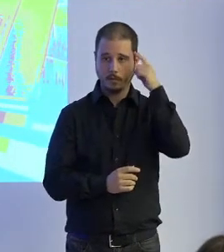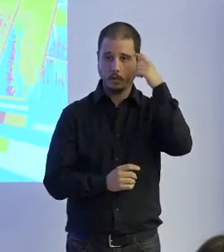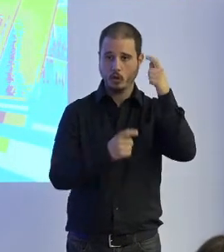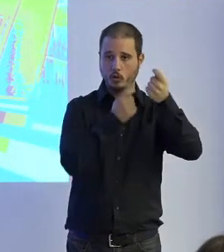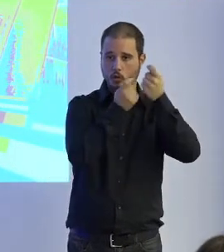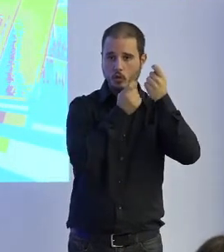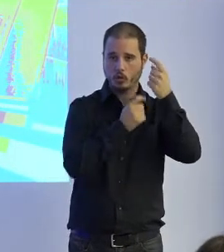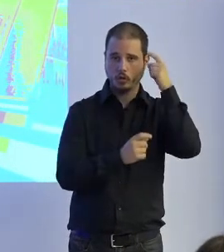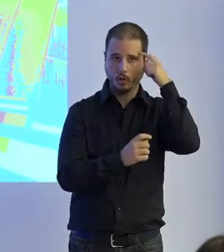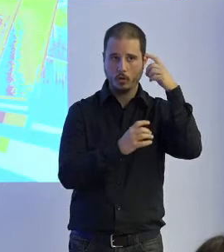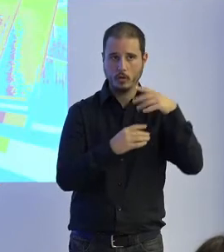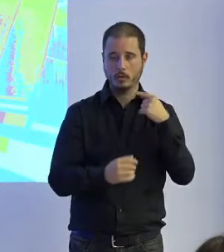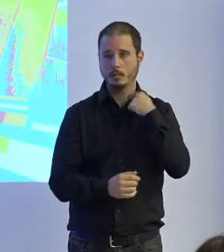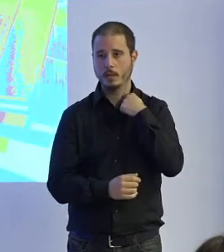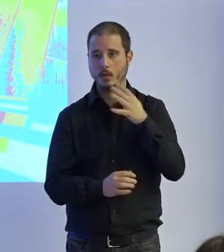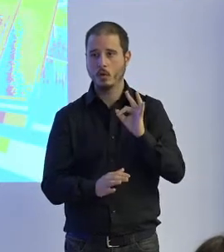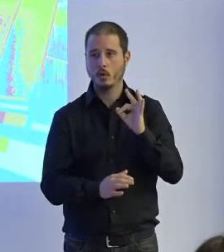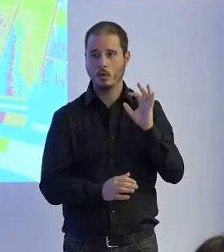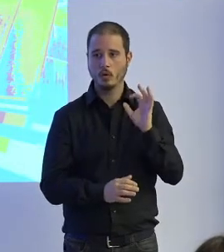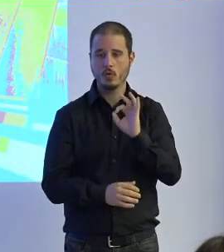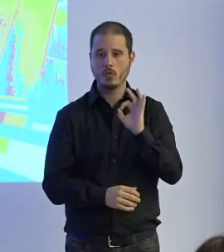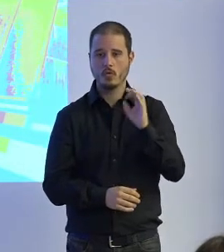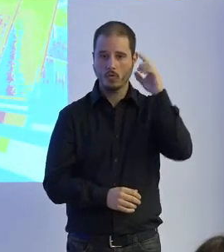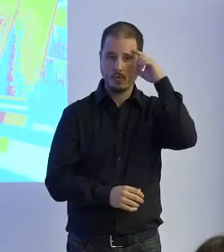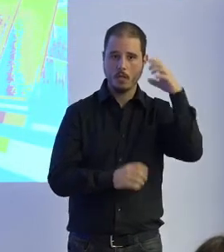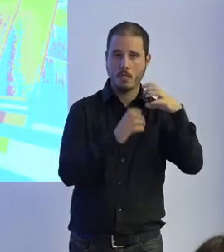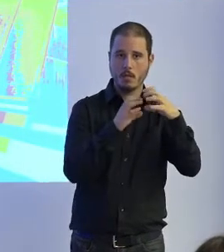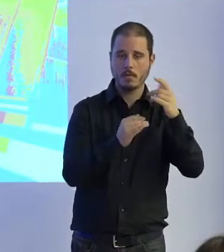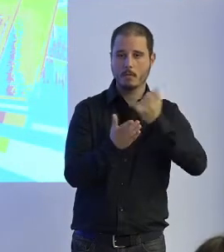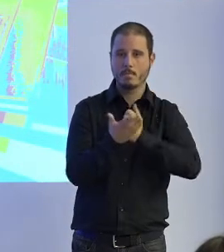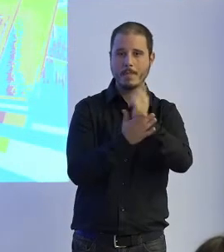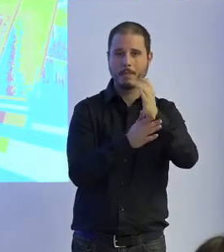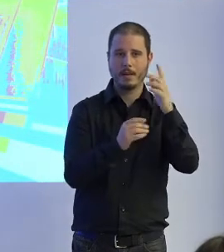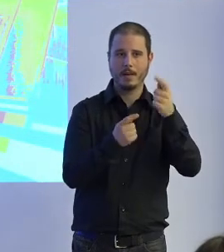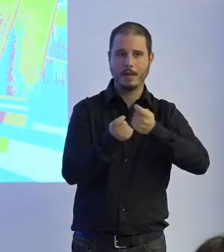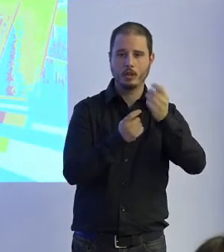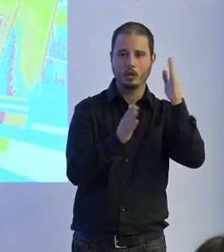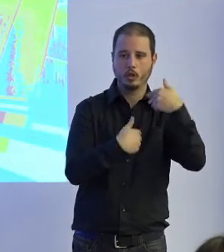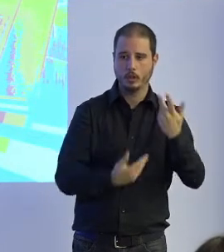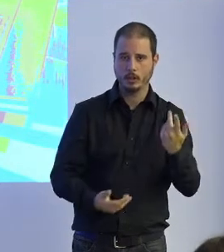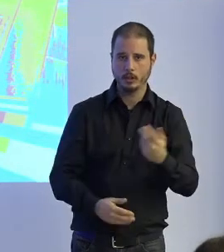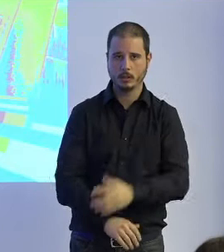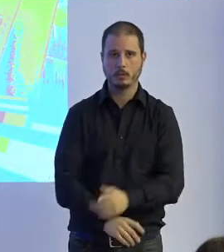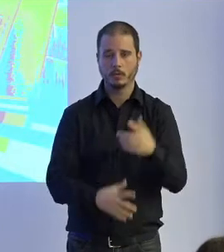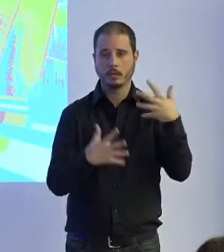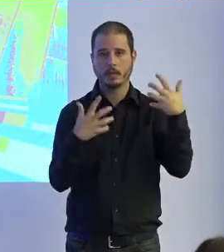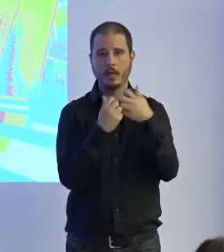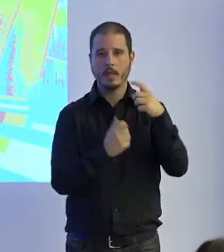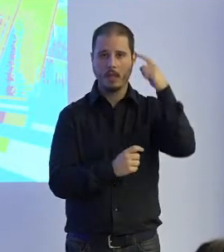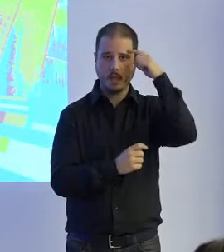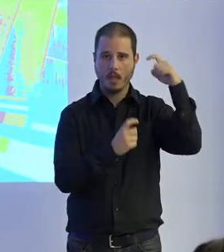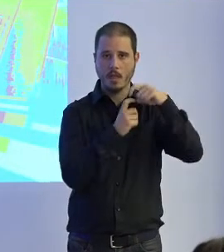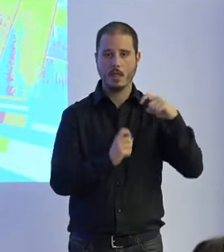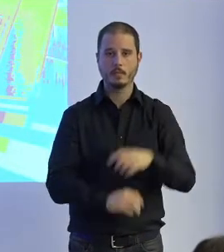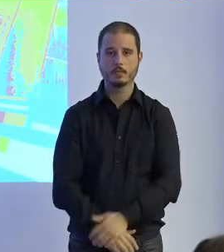o cuando se pierden los mapas de control a nivel de arriba porque ha habido un accidente cerebrovascular entonces nosotros